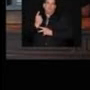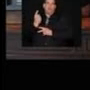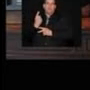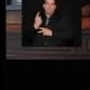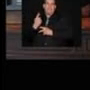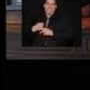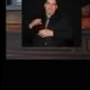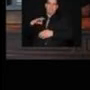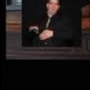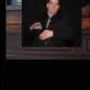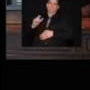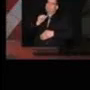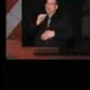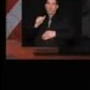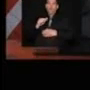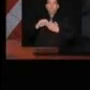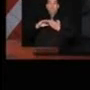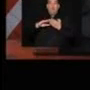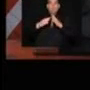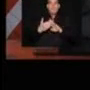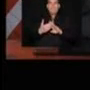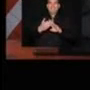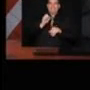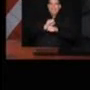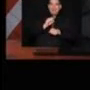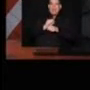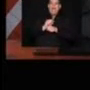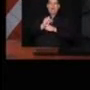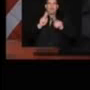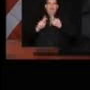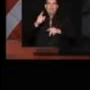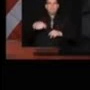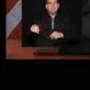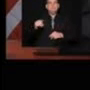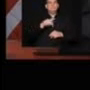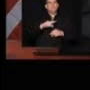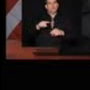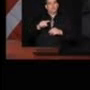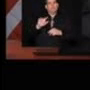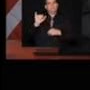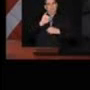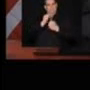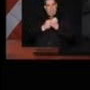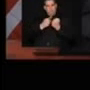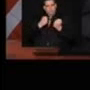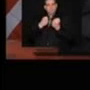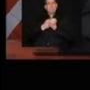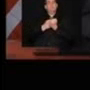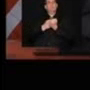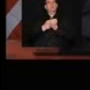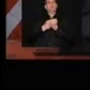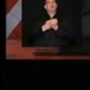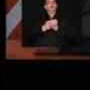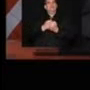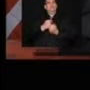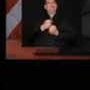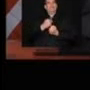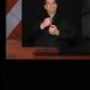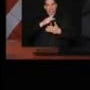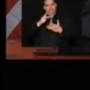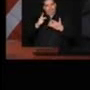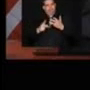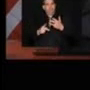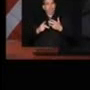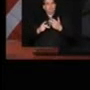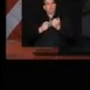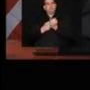servicios y obra pública. Finalmente, este presupuesto respalda las prioridades que nos adelantan como país. Crear